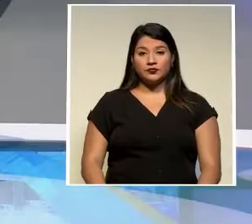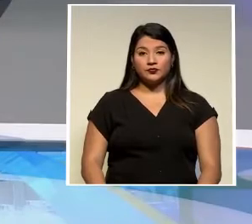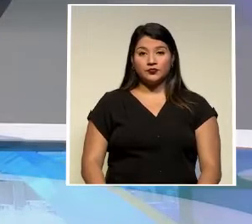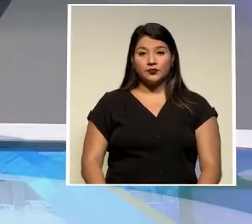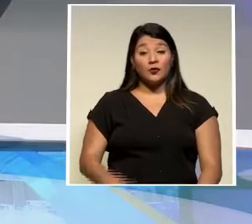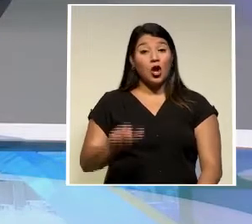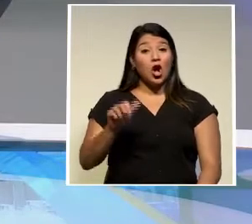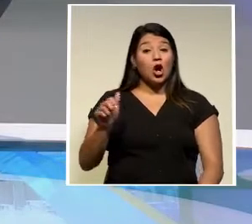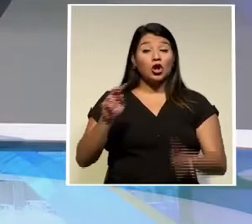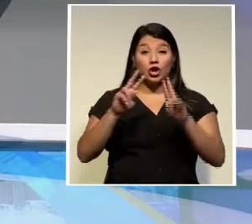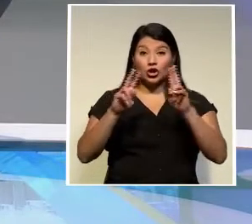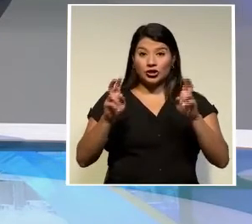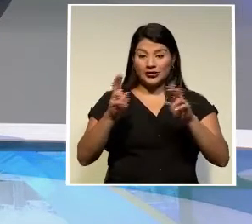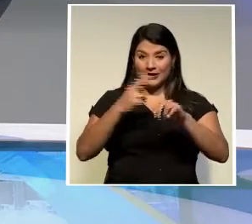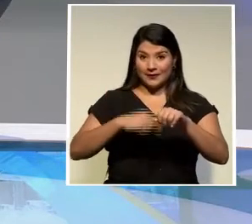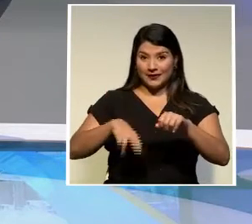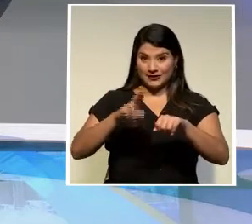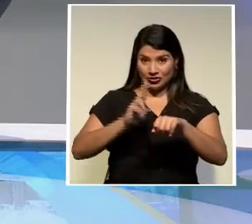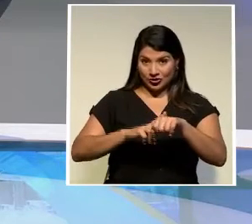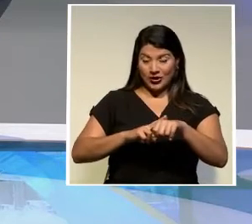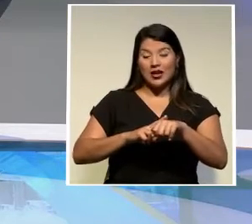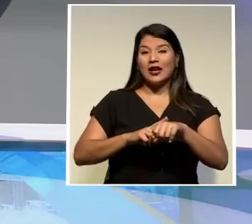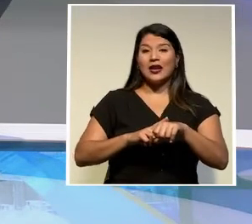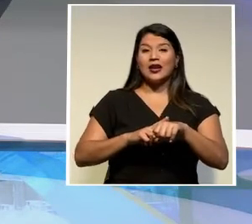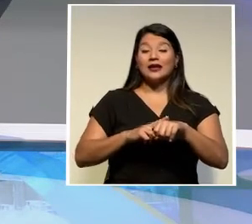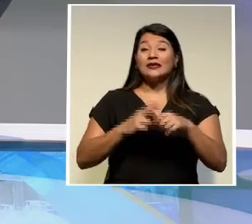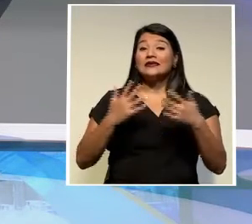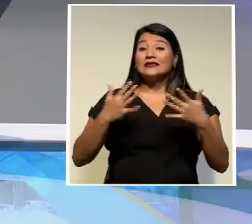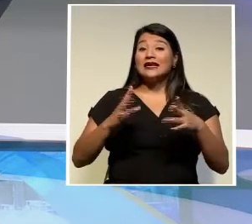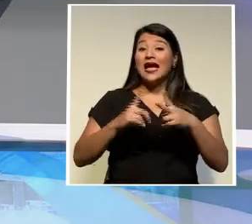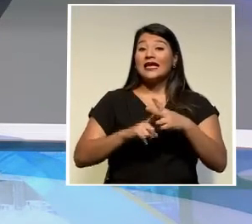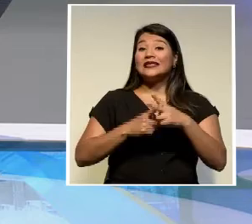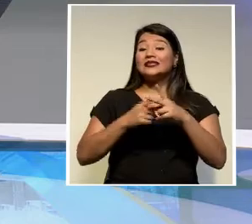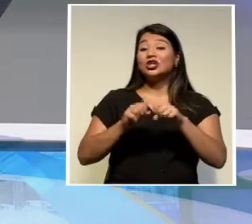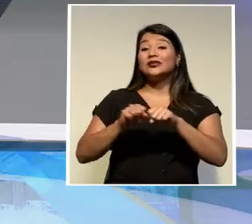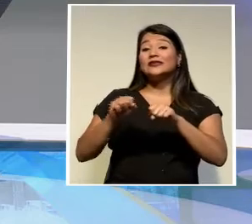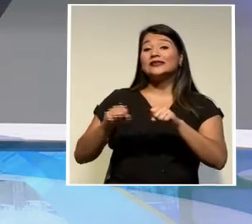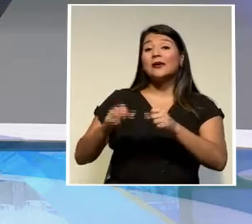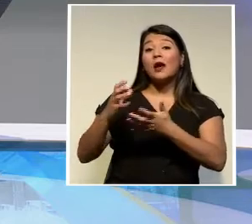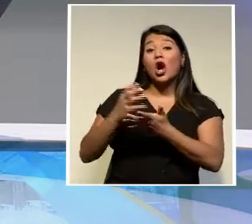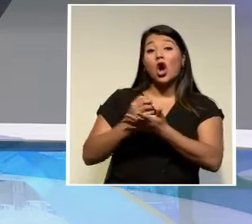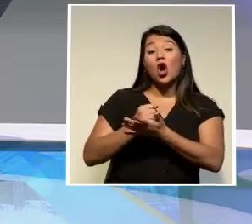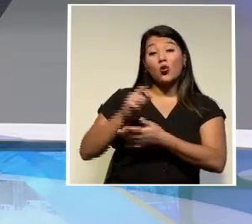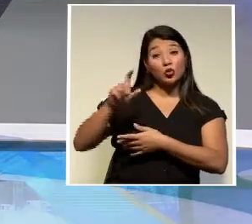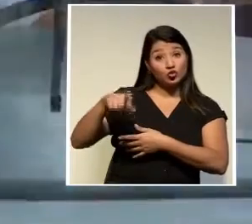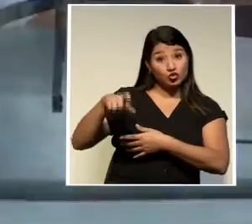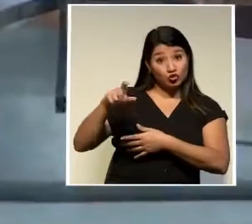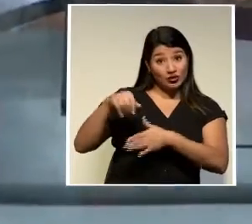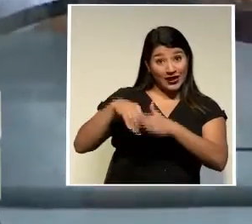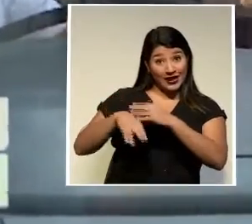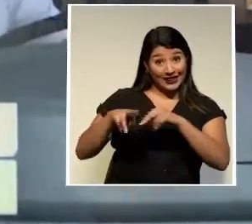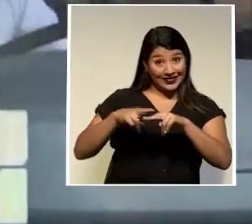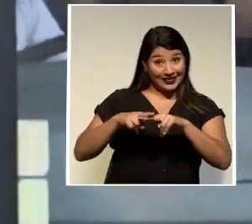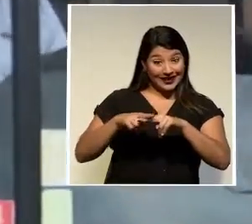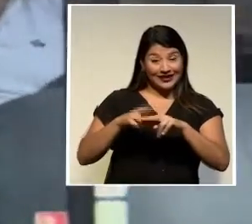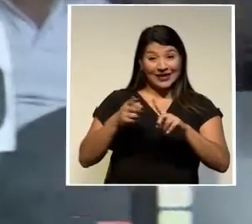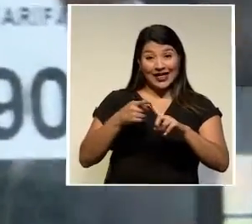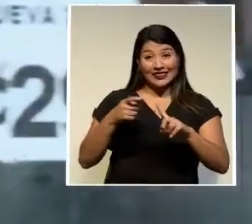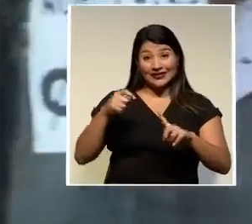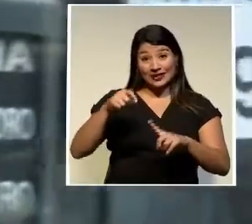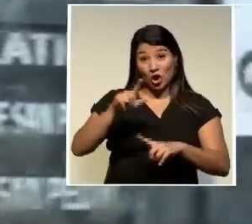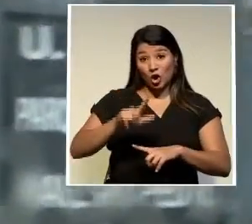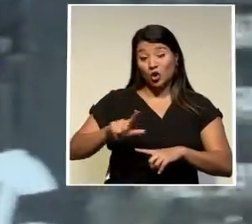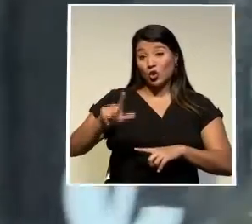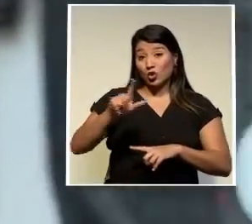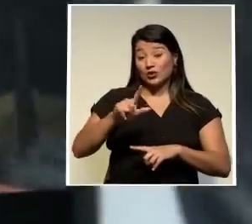en otros temas nacionales tras el inicio del sistema de cobro electrónico en los trenes a partir de este lunes las